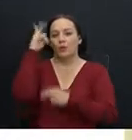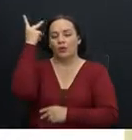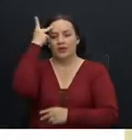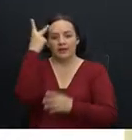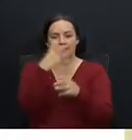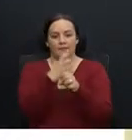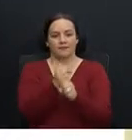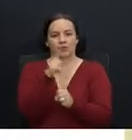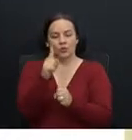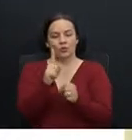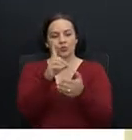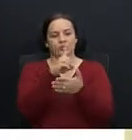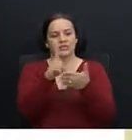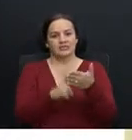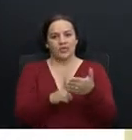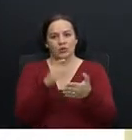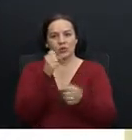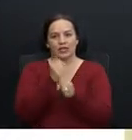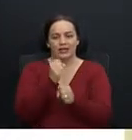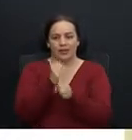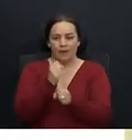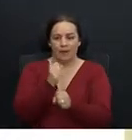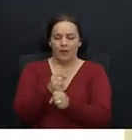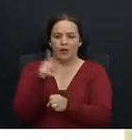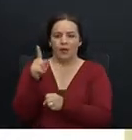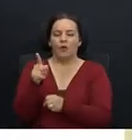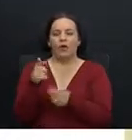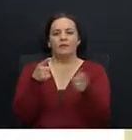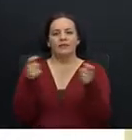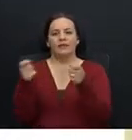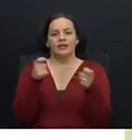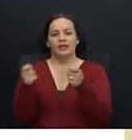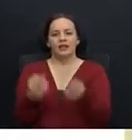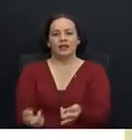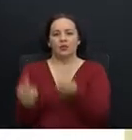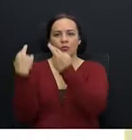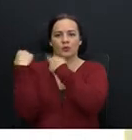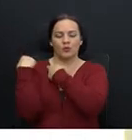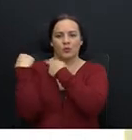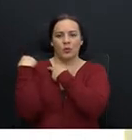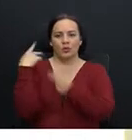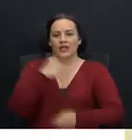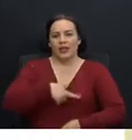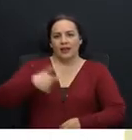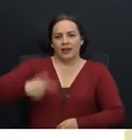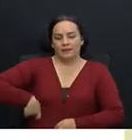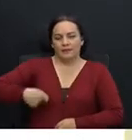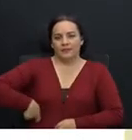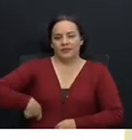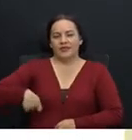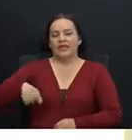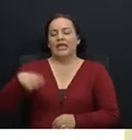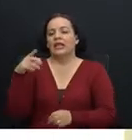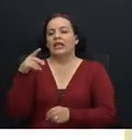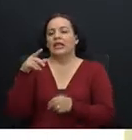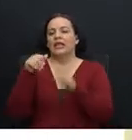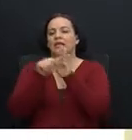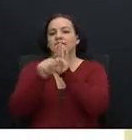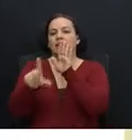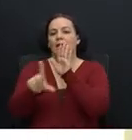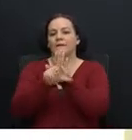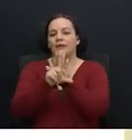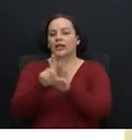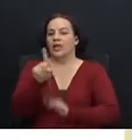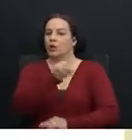diseño del aparato administrativo le corresponde al Poder Ejecutivo. La Asamblea Legislativa